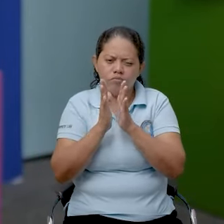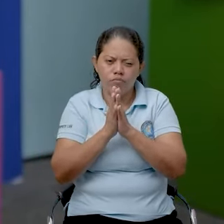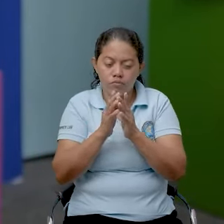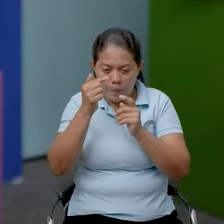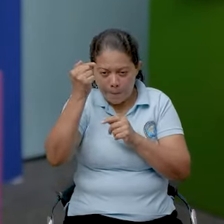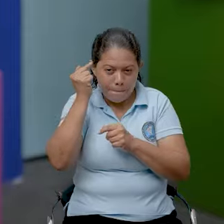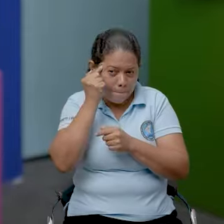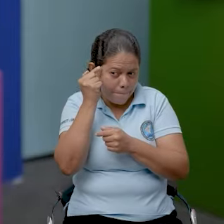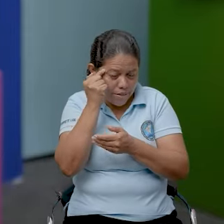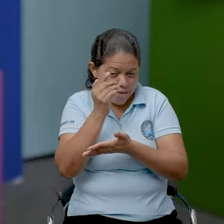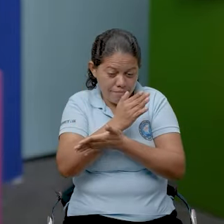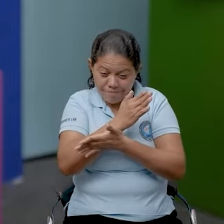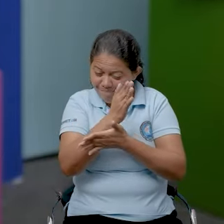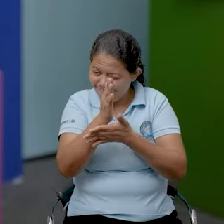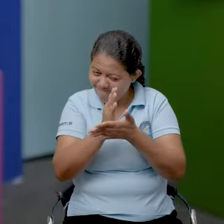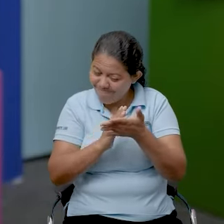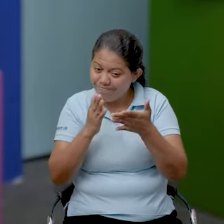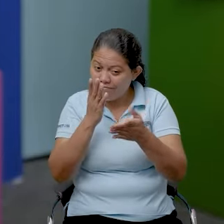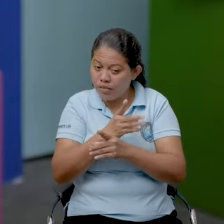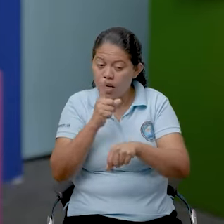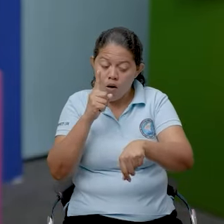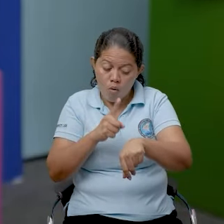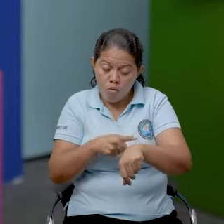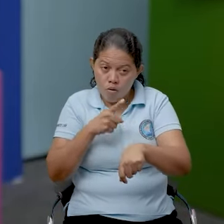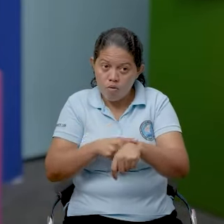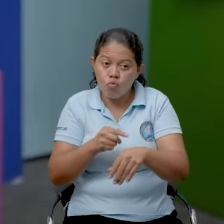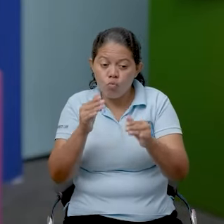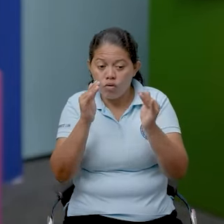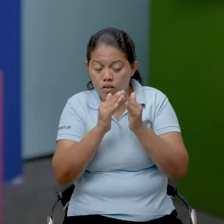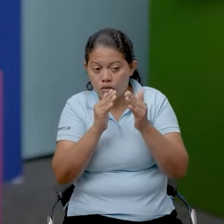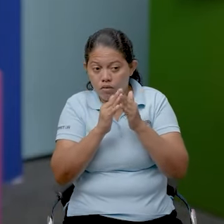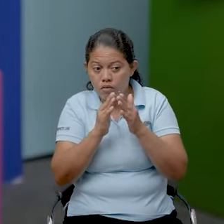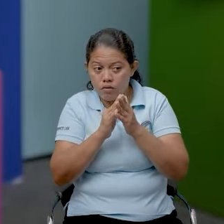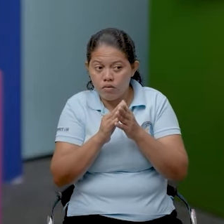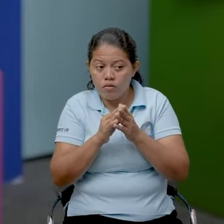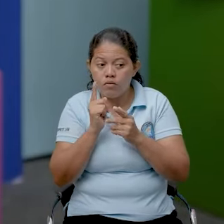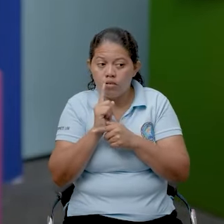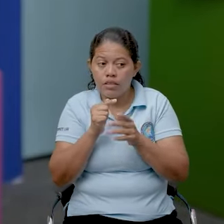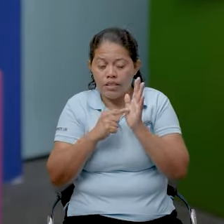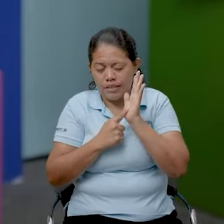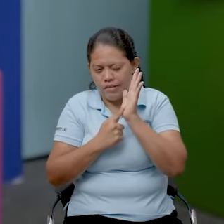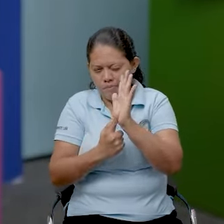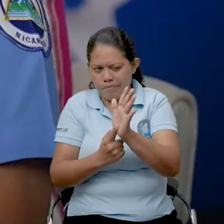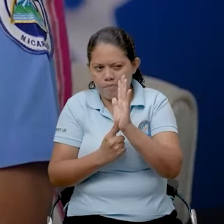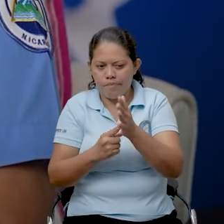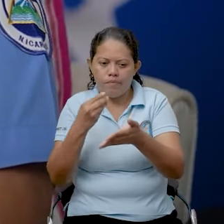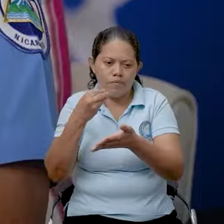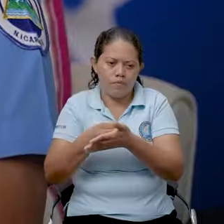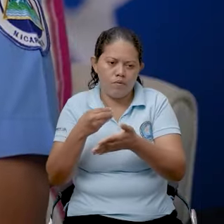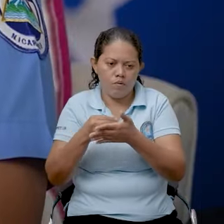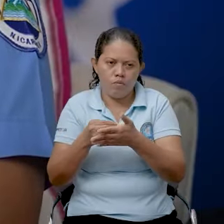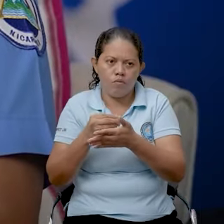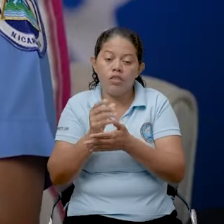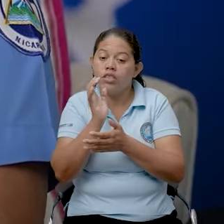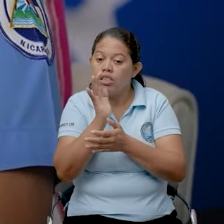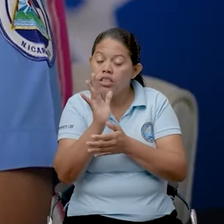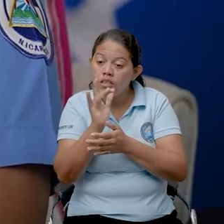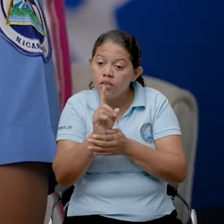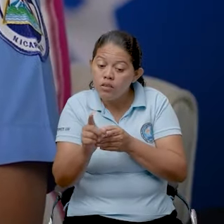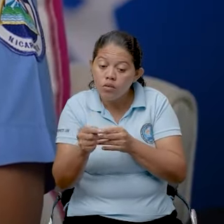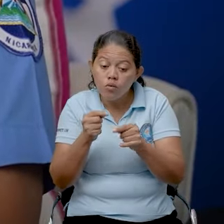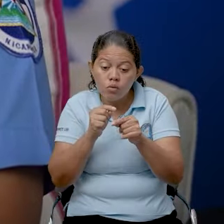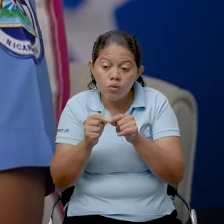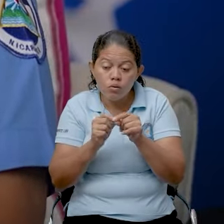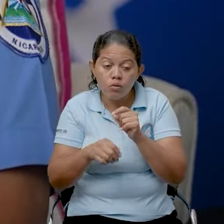conscientes que a la hora, en sus hogares, cuando van a, por ejemplo, a comprar el producto